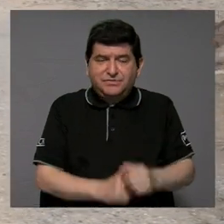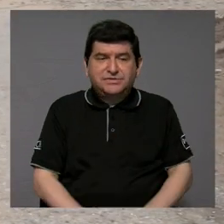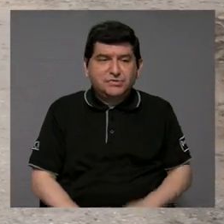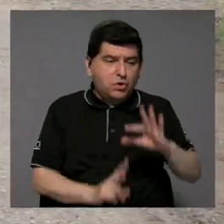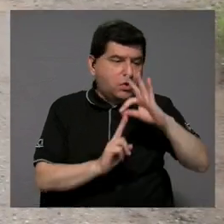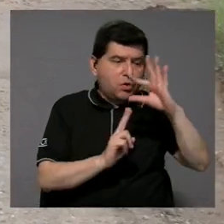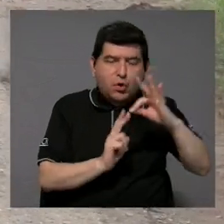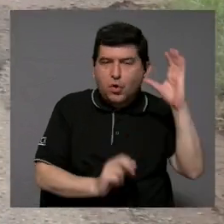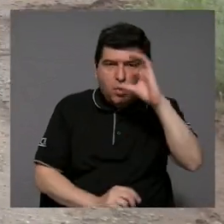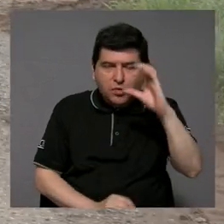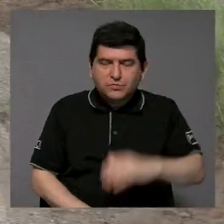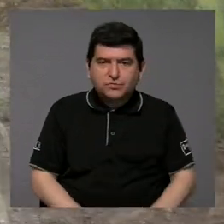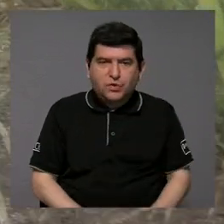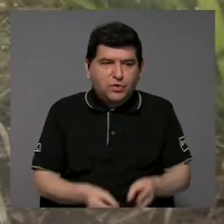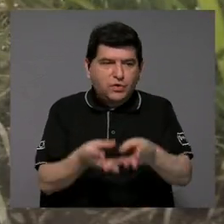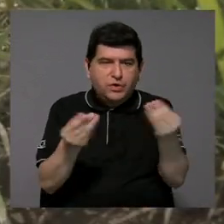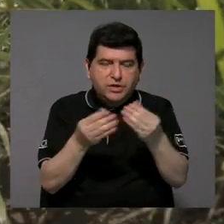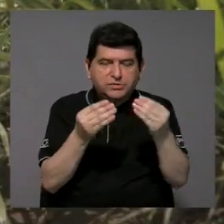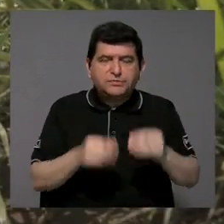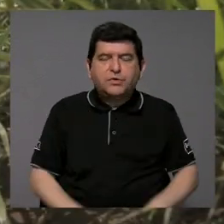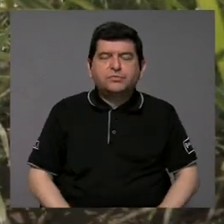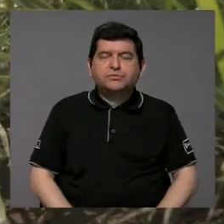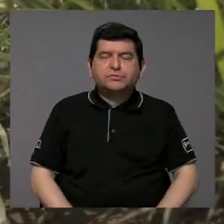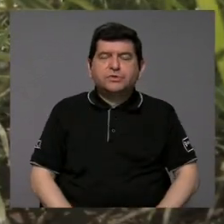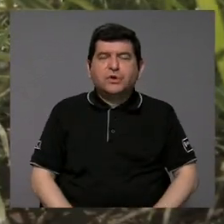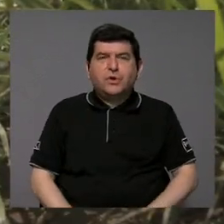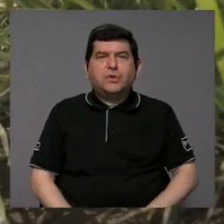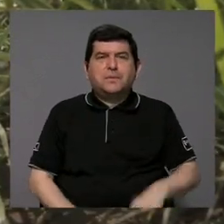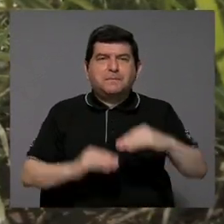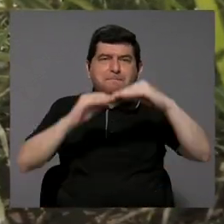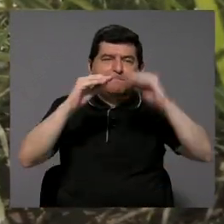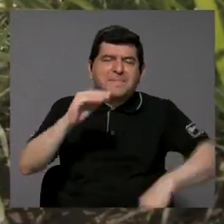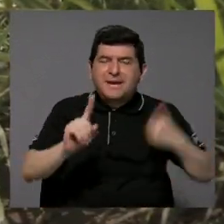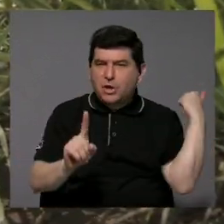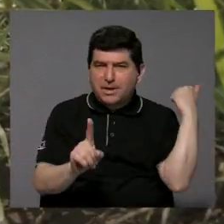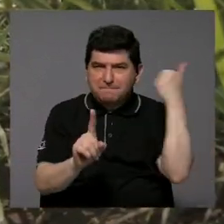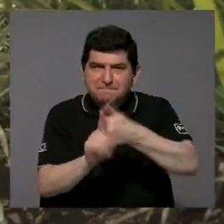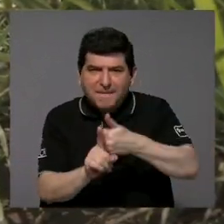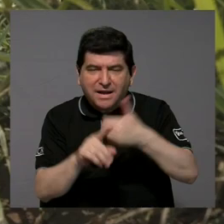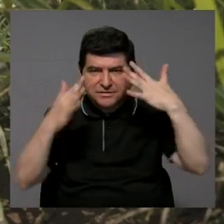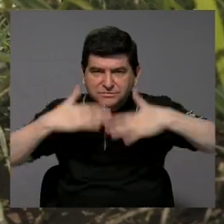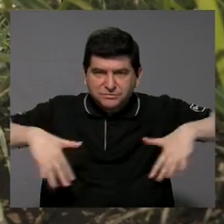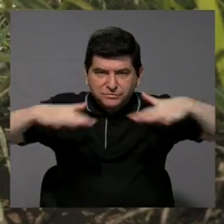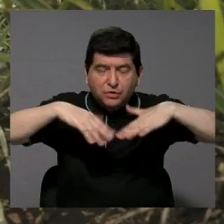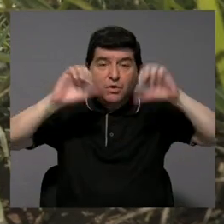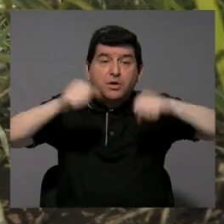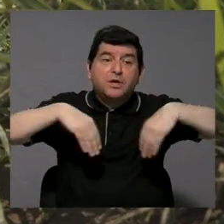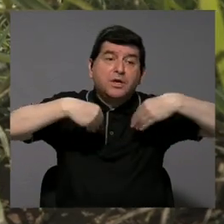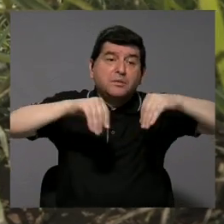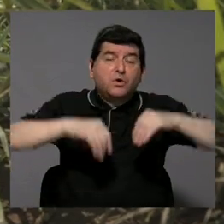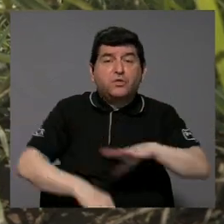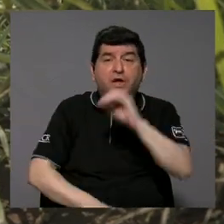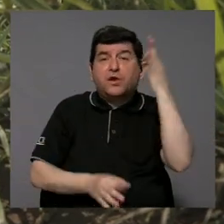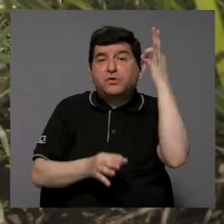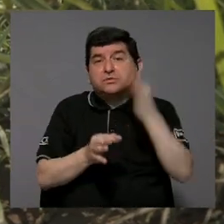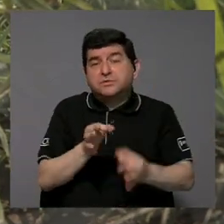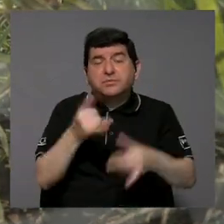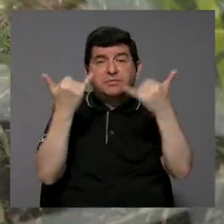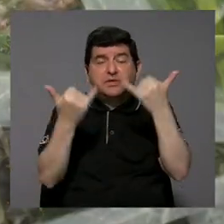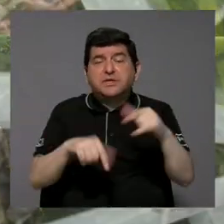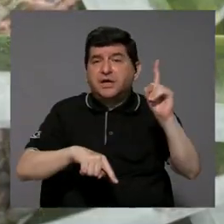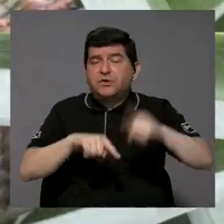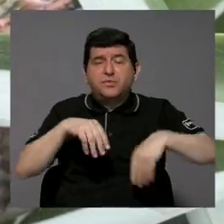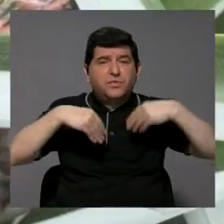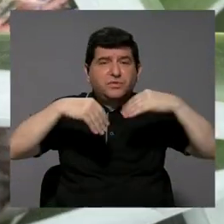alternativas, buscar producciones más sostenibles, menos impactantes, para poder vender, porque si no simplemente ya no podemos